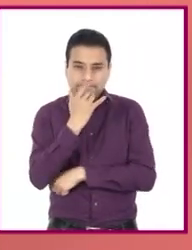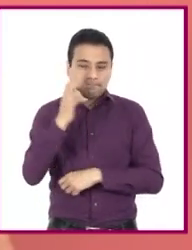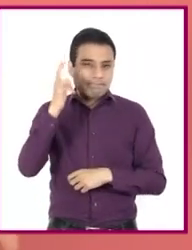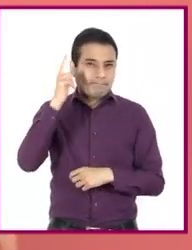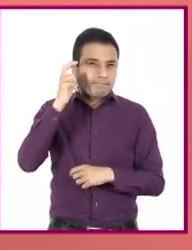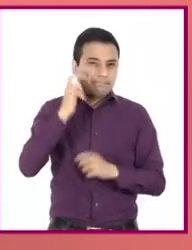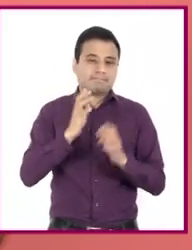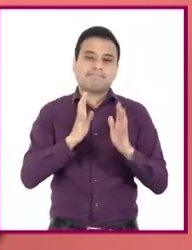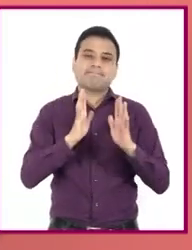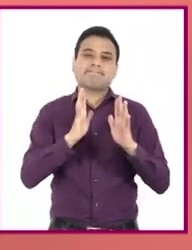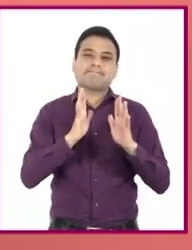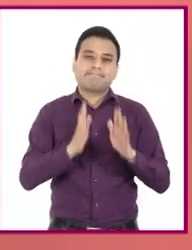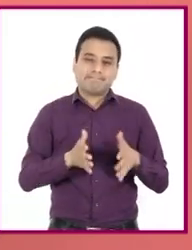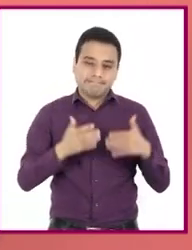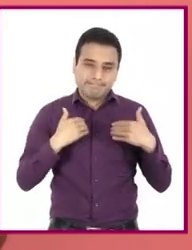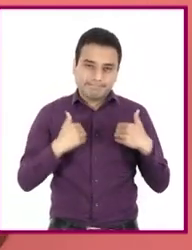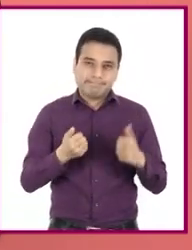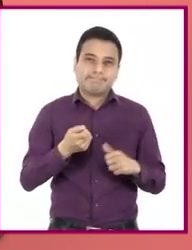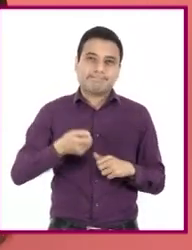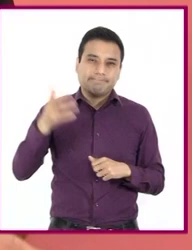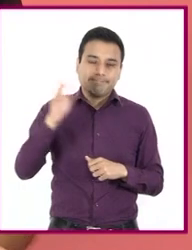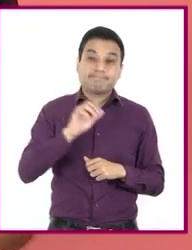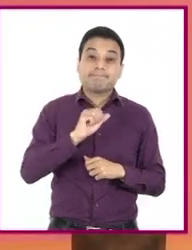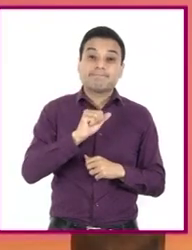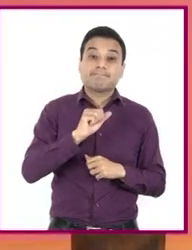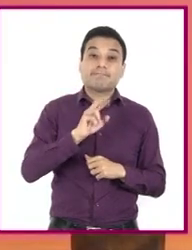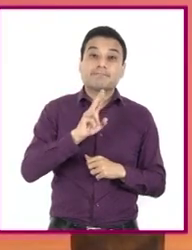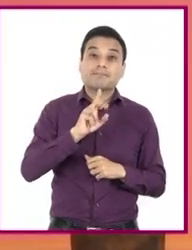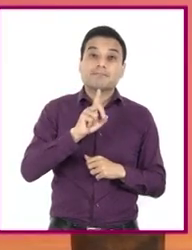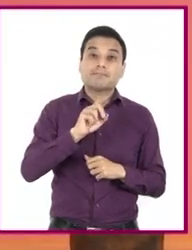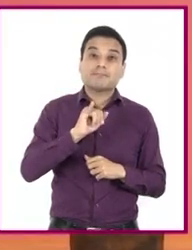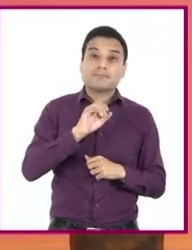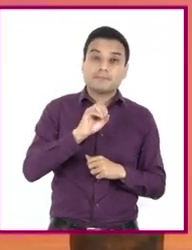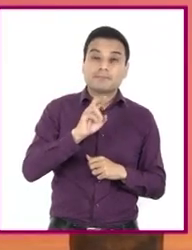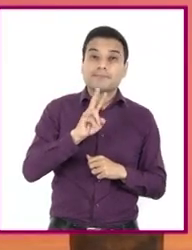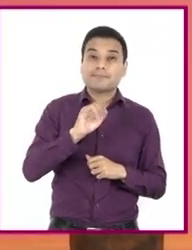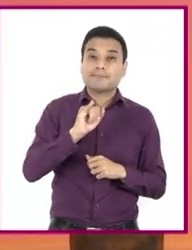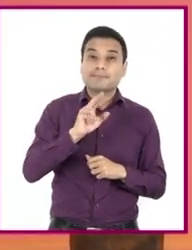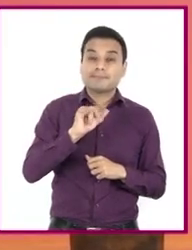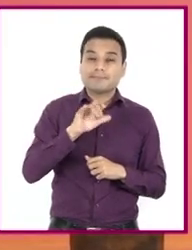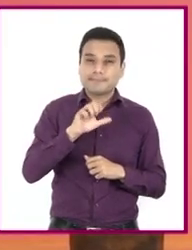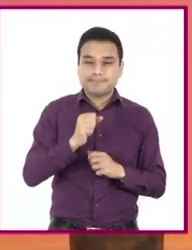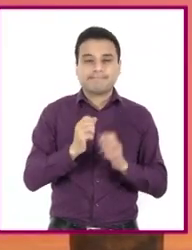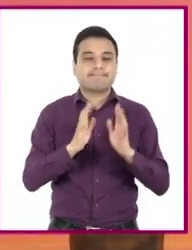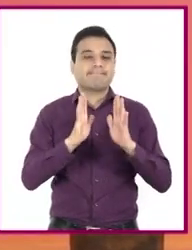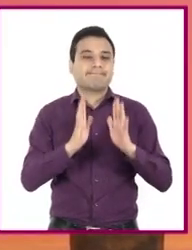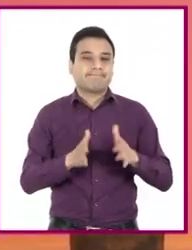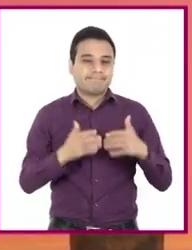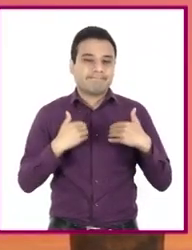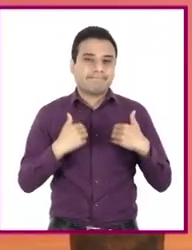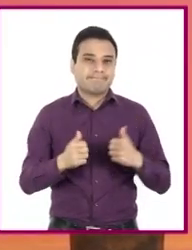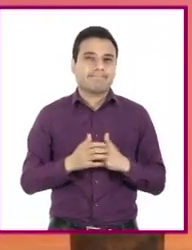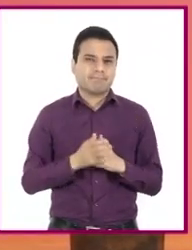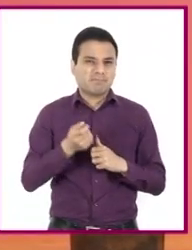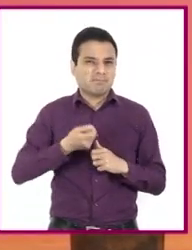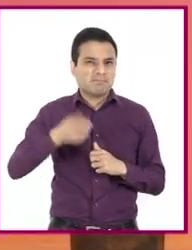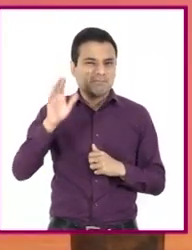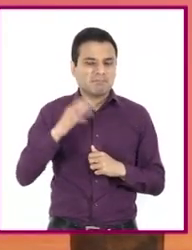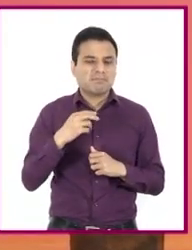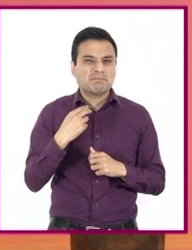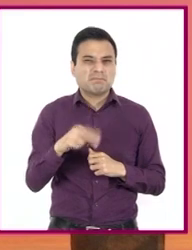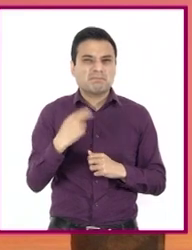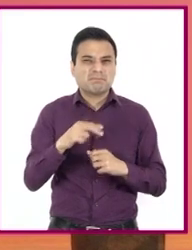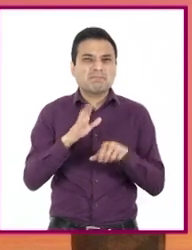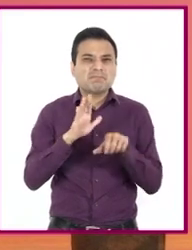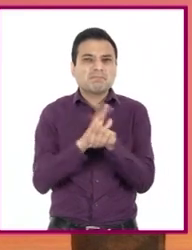claro, ya entendí. Por eso son audiovisuales. Exactamente. Se les llama así porque es posible ver y